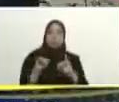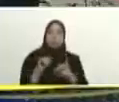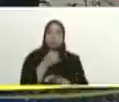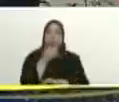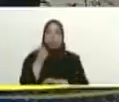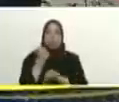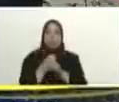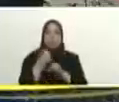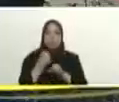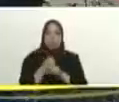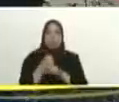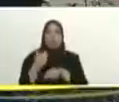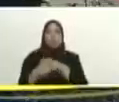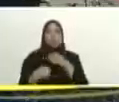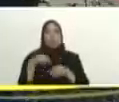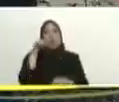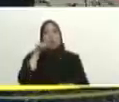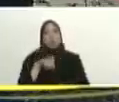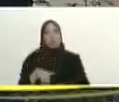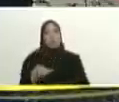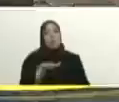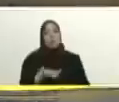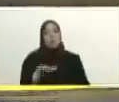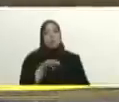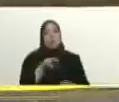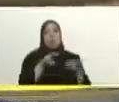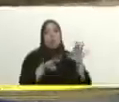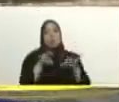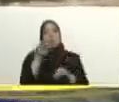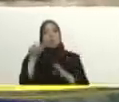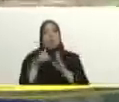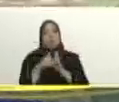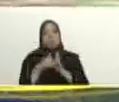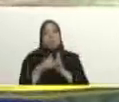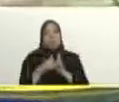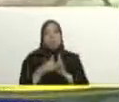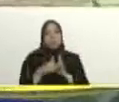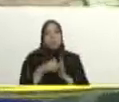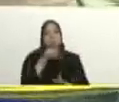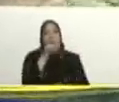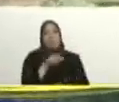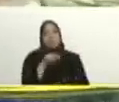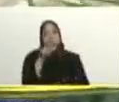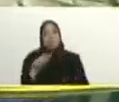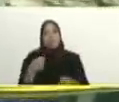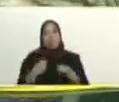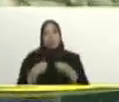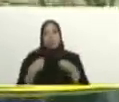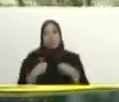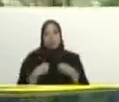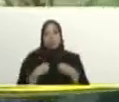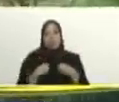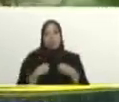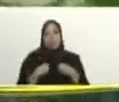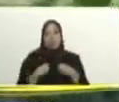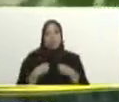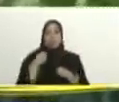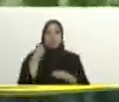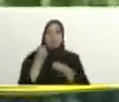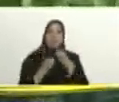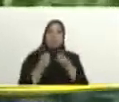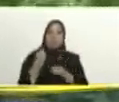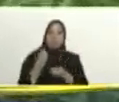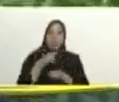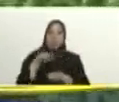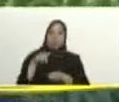solamente la población de San Cristóbal estamos hablando por un orden de 700 mil personas que viven cerca del río que es lo que evidentemente atraviesa